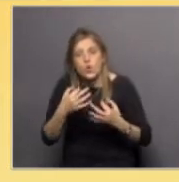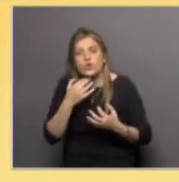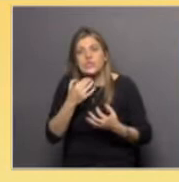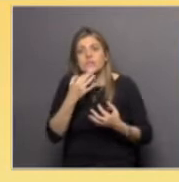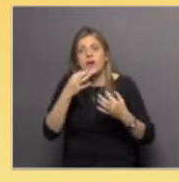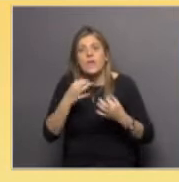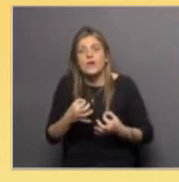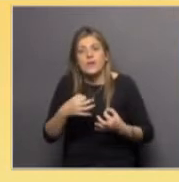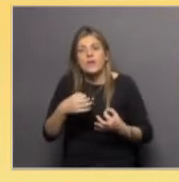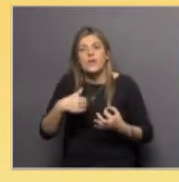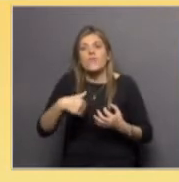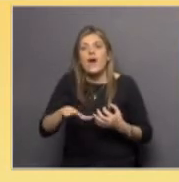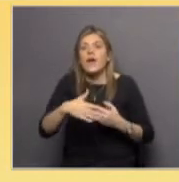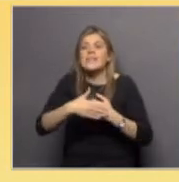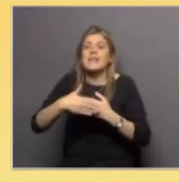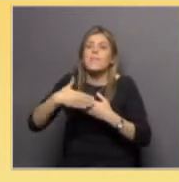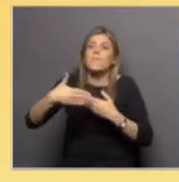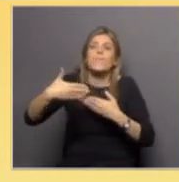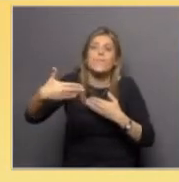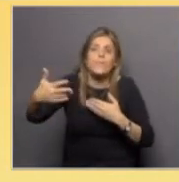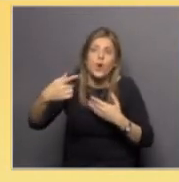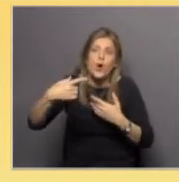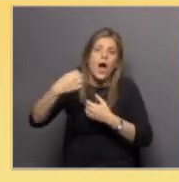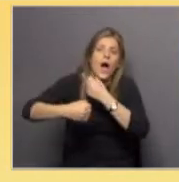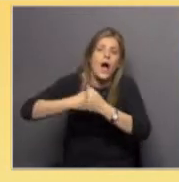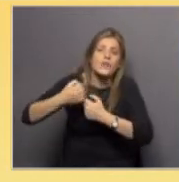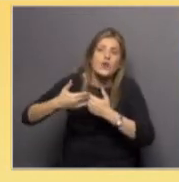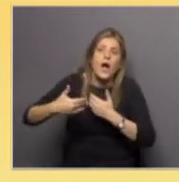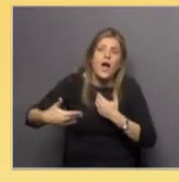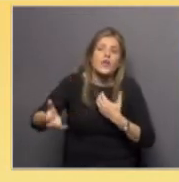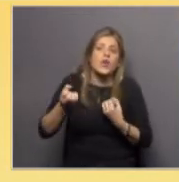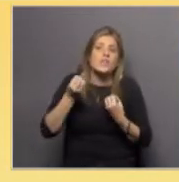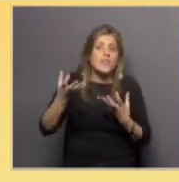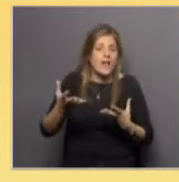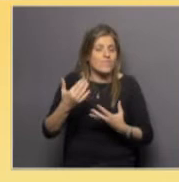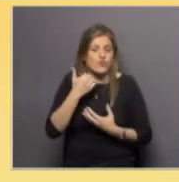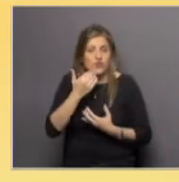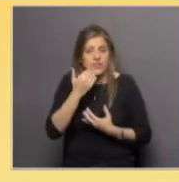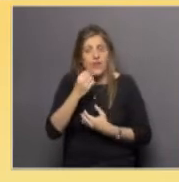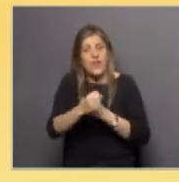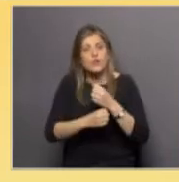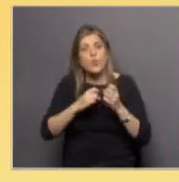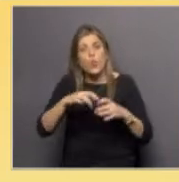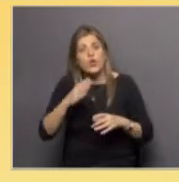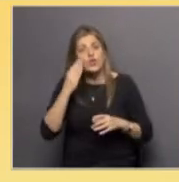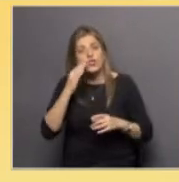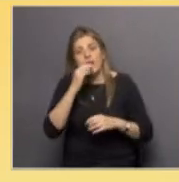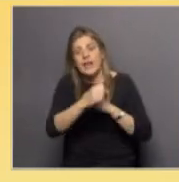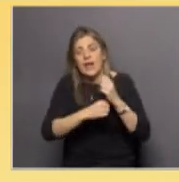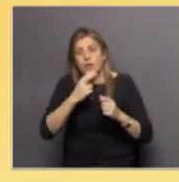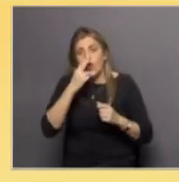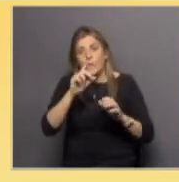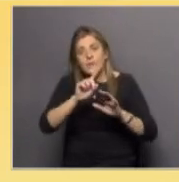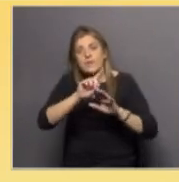las tendencias a largo plazo. Como yo les decía, hasta el 2017 la cobertura de